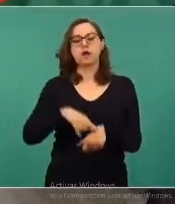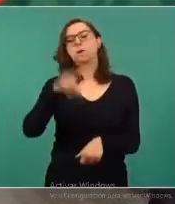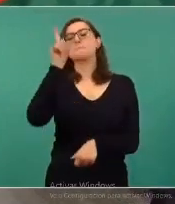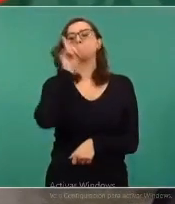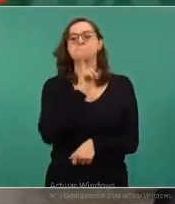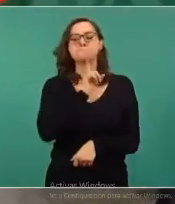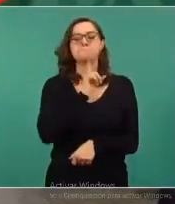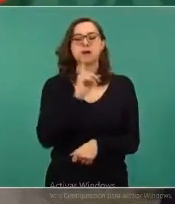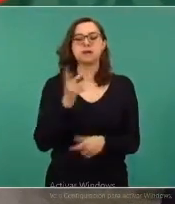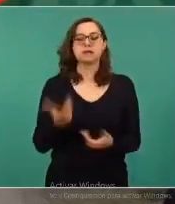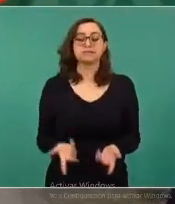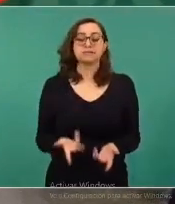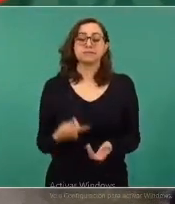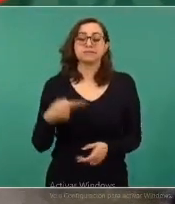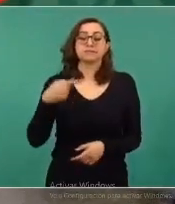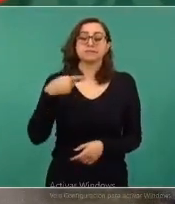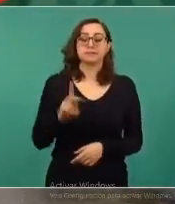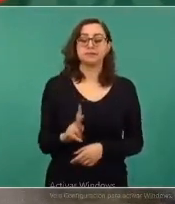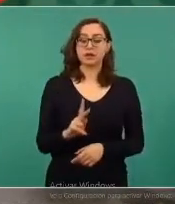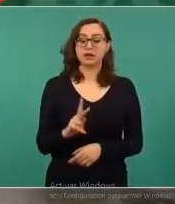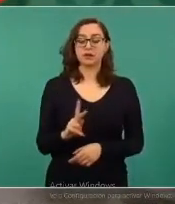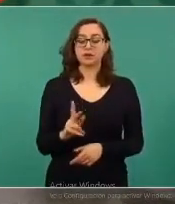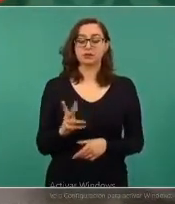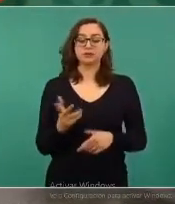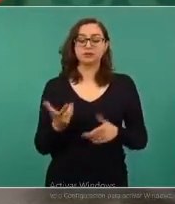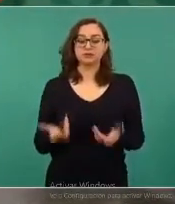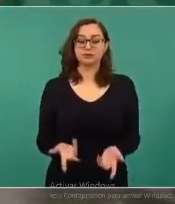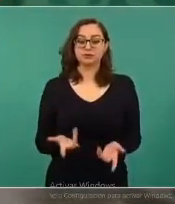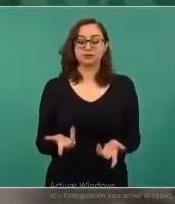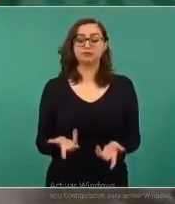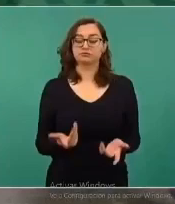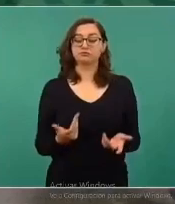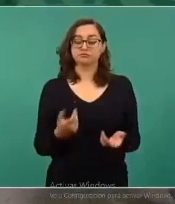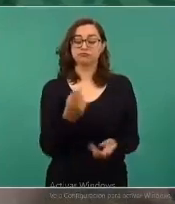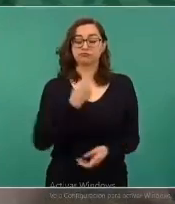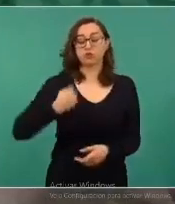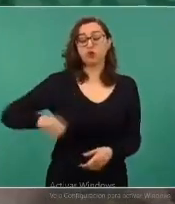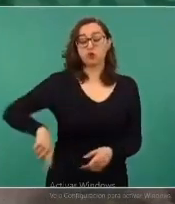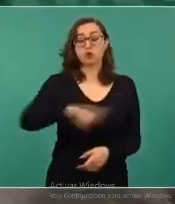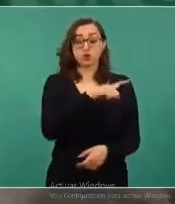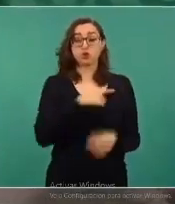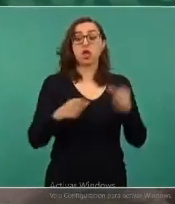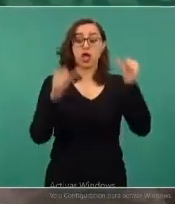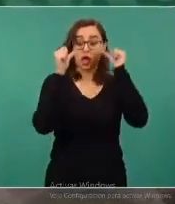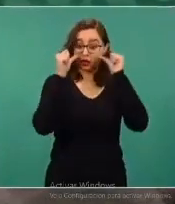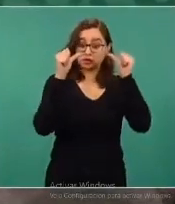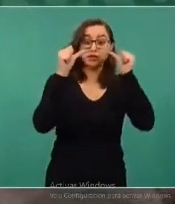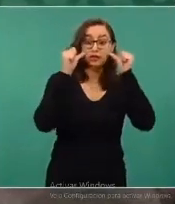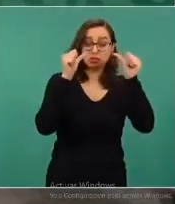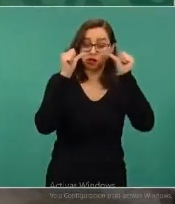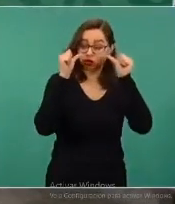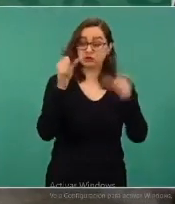dejar de atender los